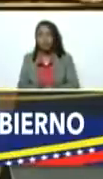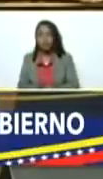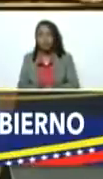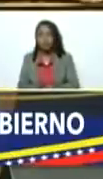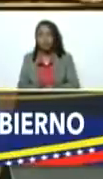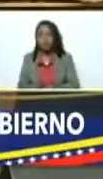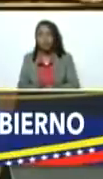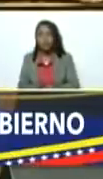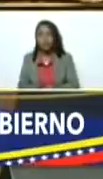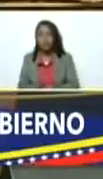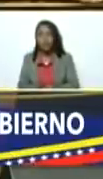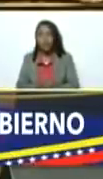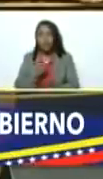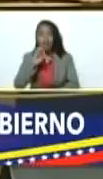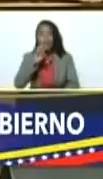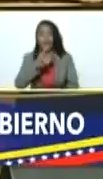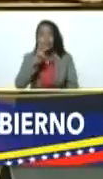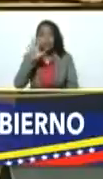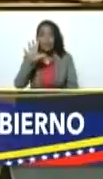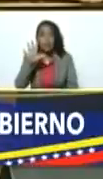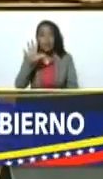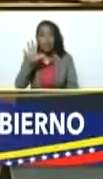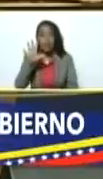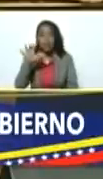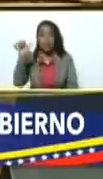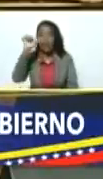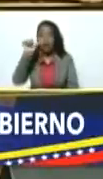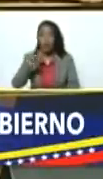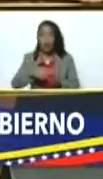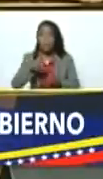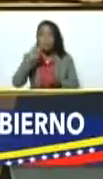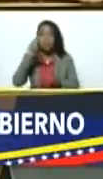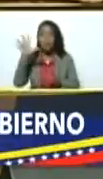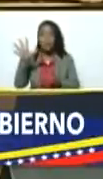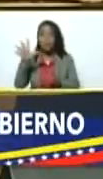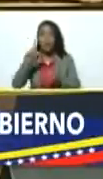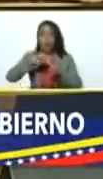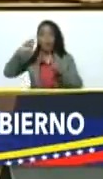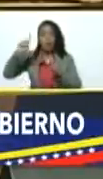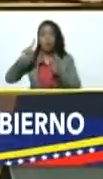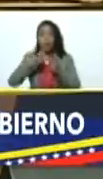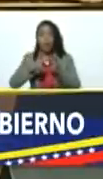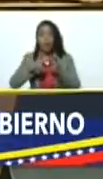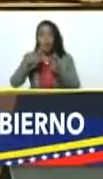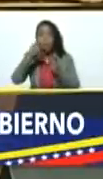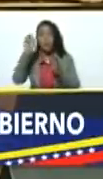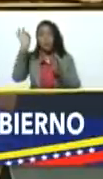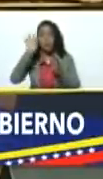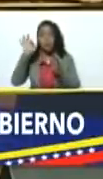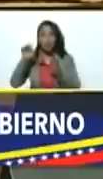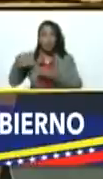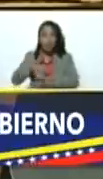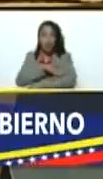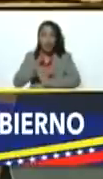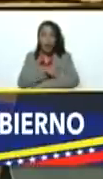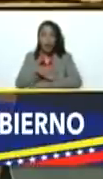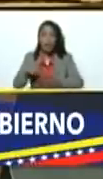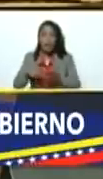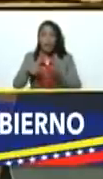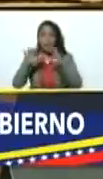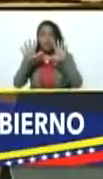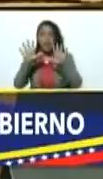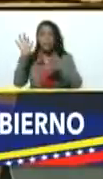35% 25% electricidad 20% vialidad 10